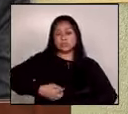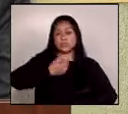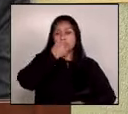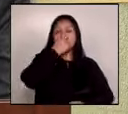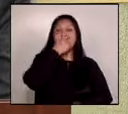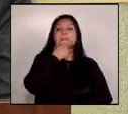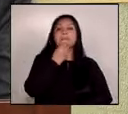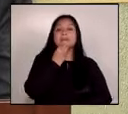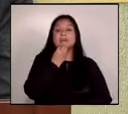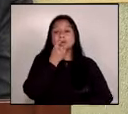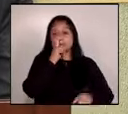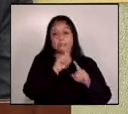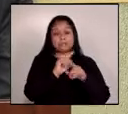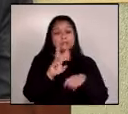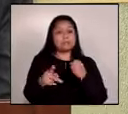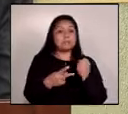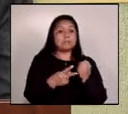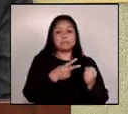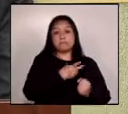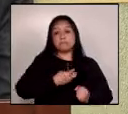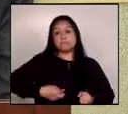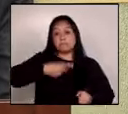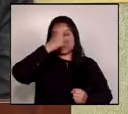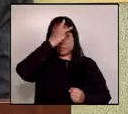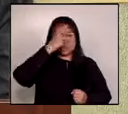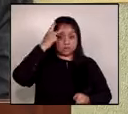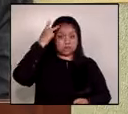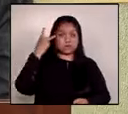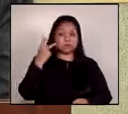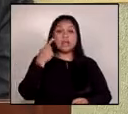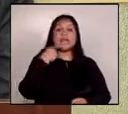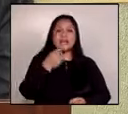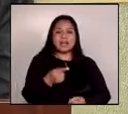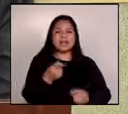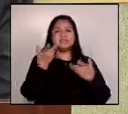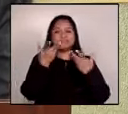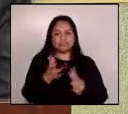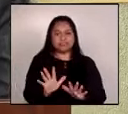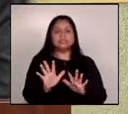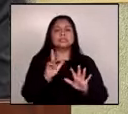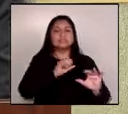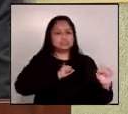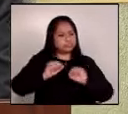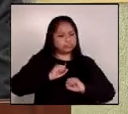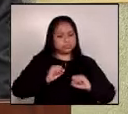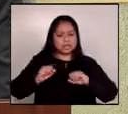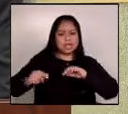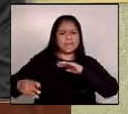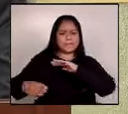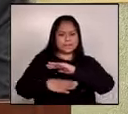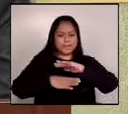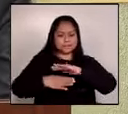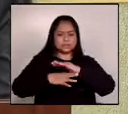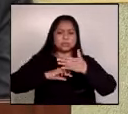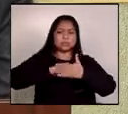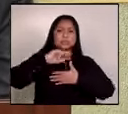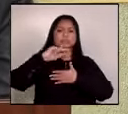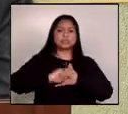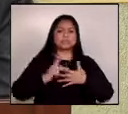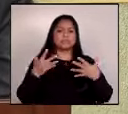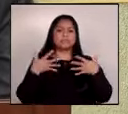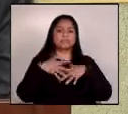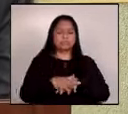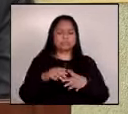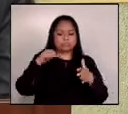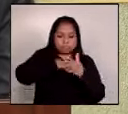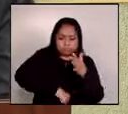vicepresidente Herrera abren la posibilidad para cimentar las bases de un proyecto integral en materia de